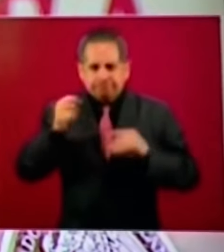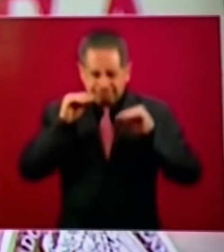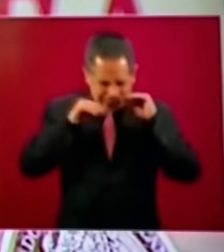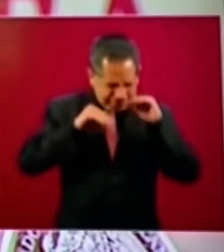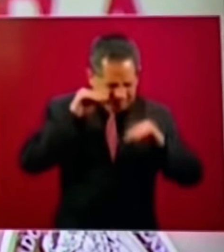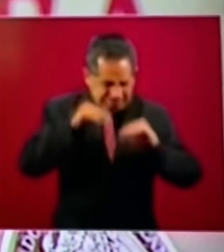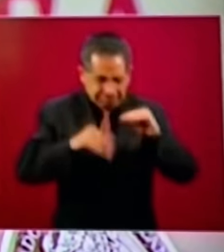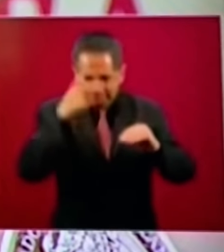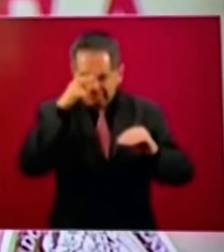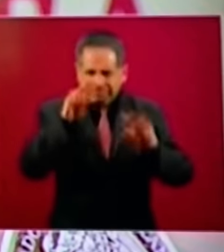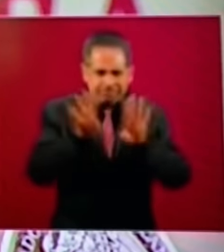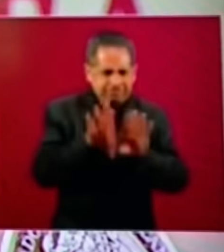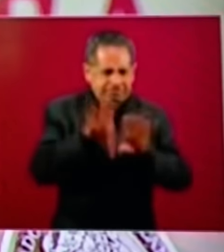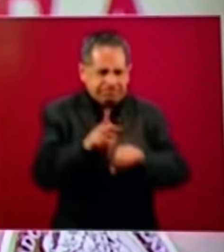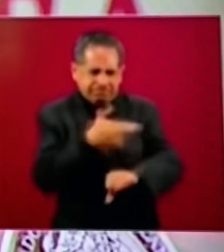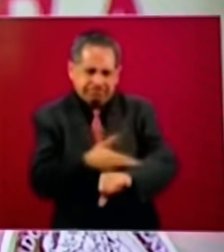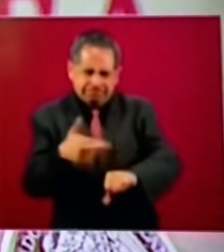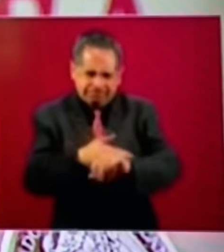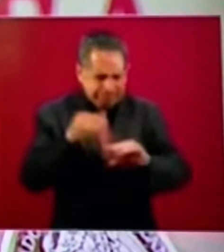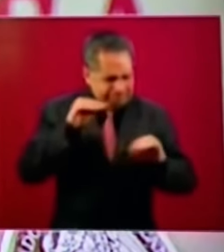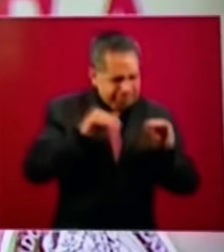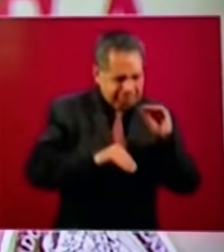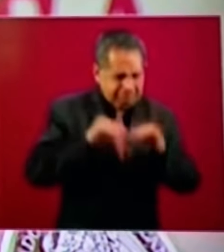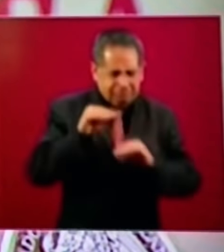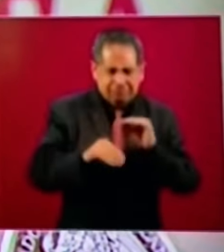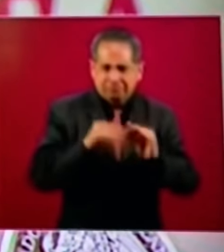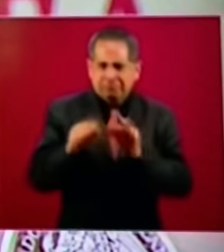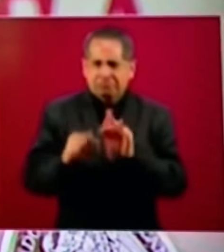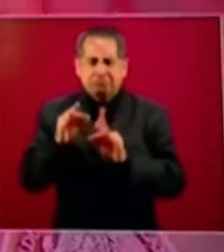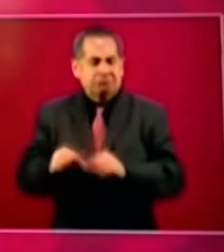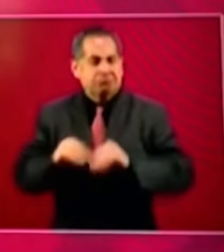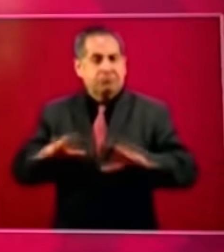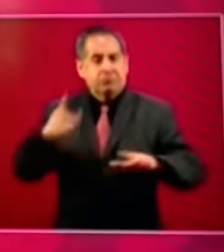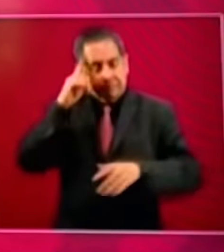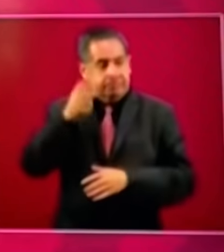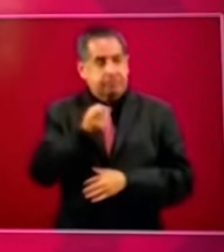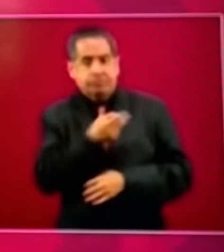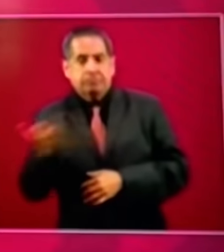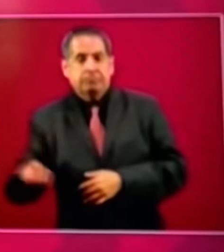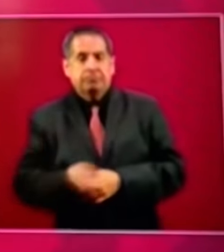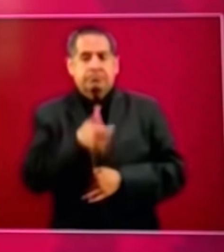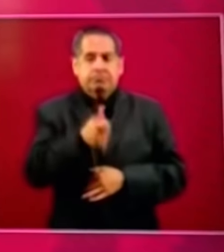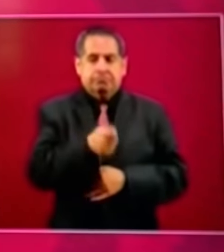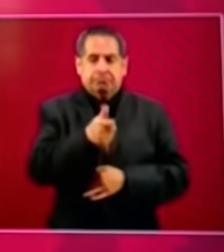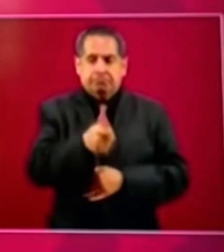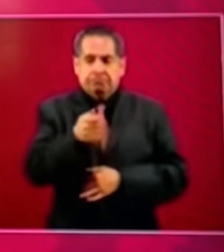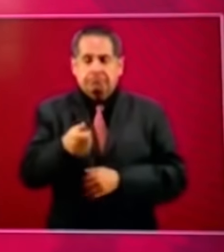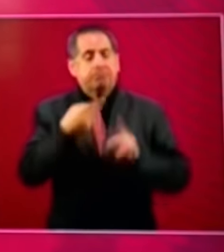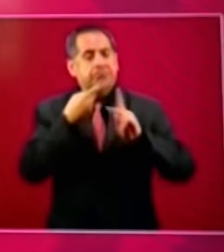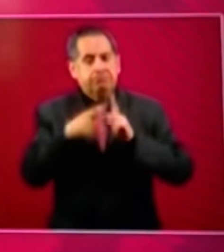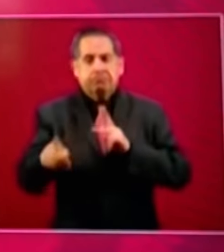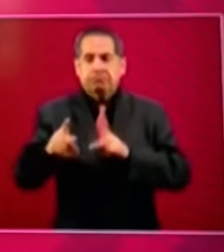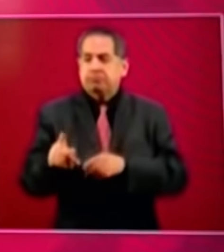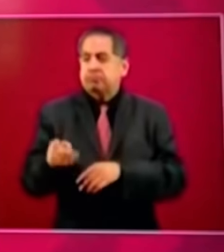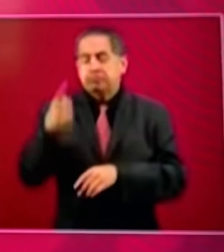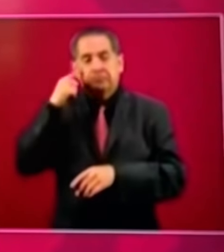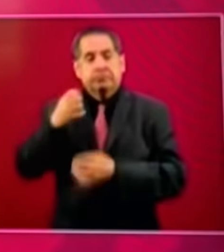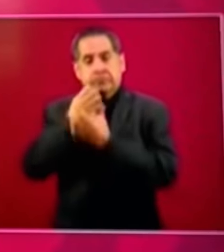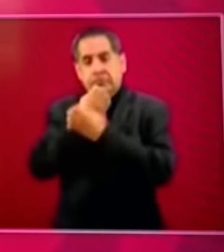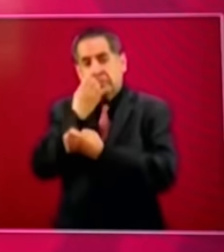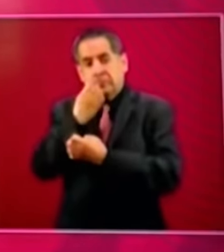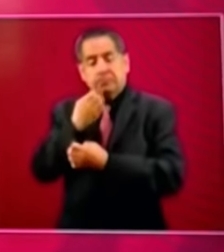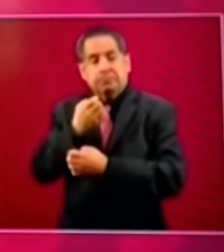harán un gran esfuerzo para que cientos de canales estén disponibles al inicio del ciclo escolar